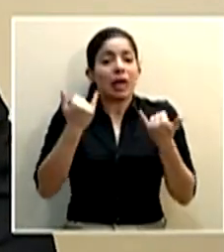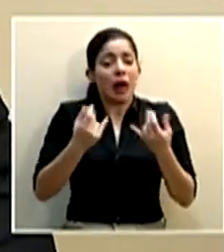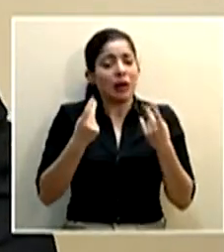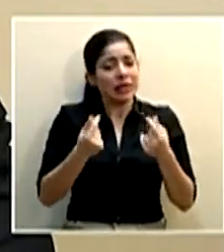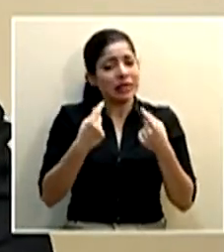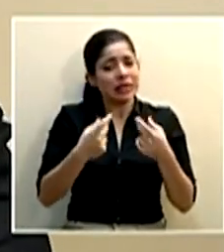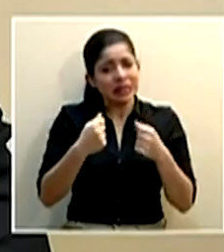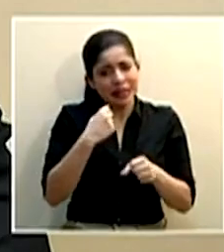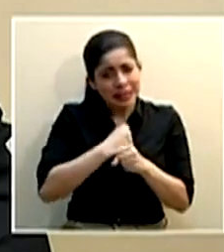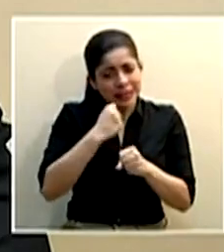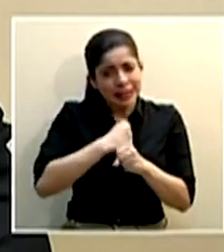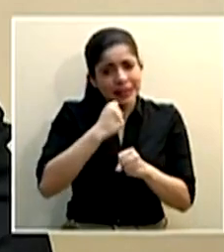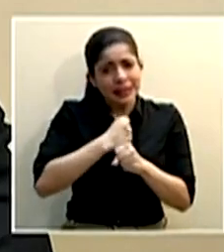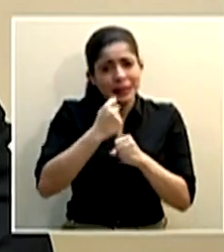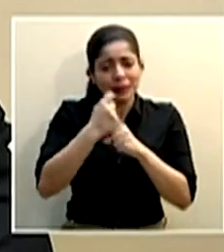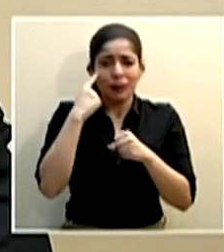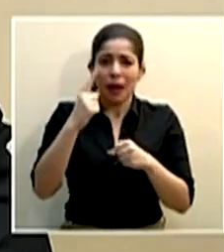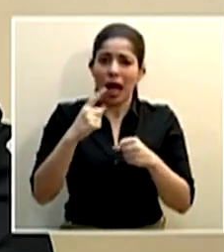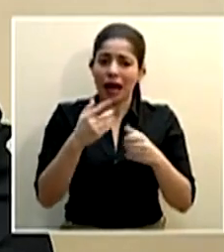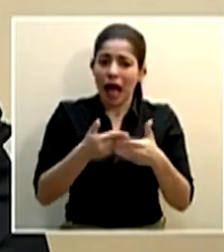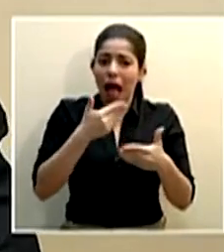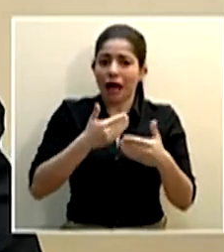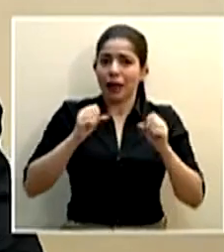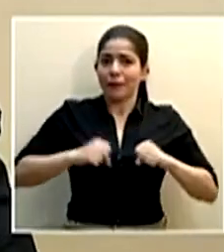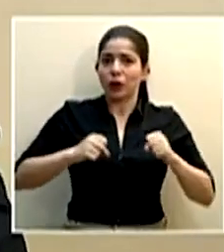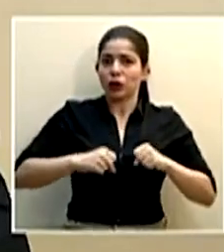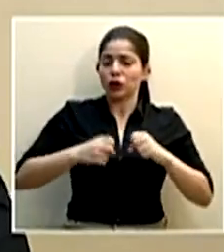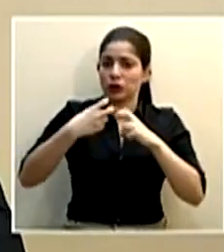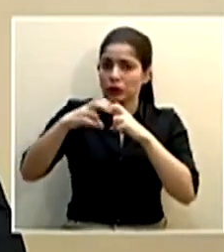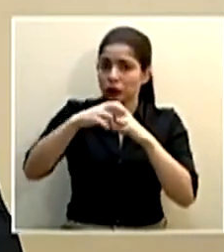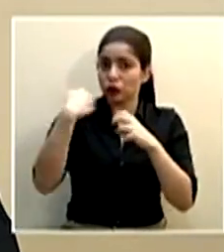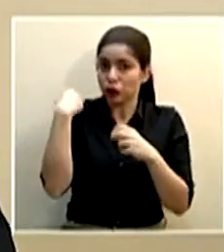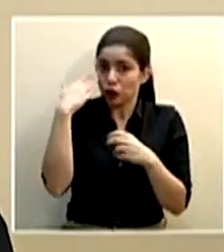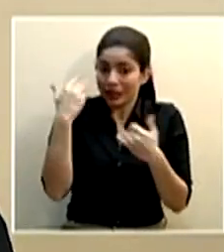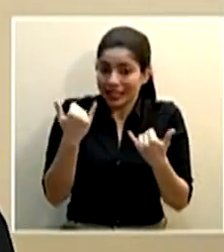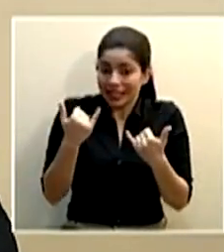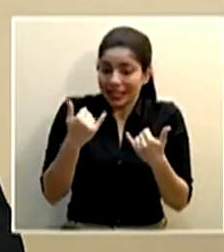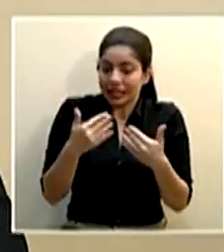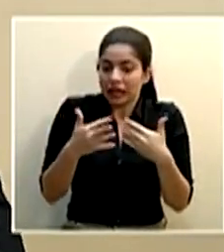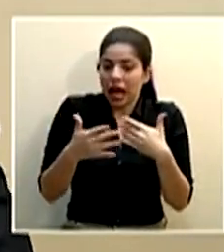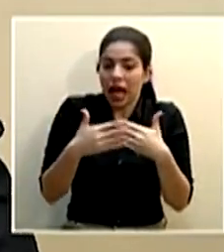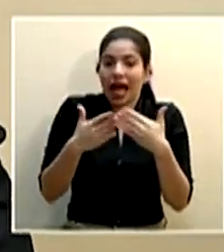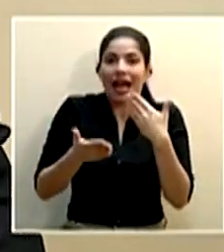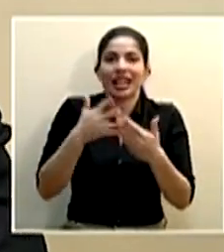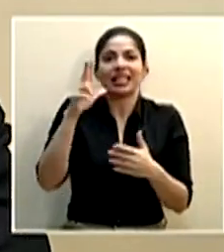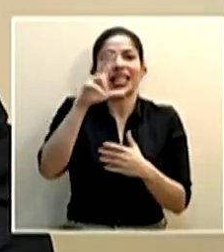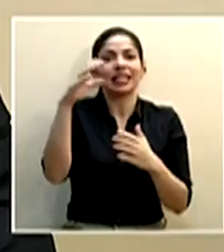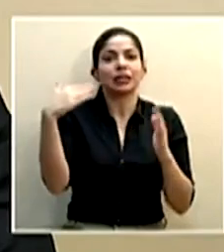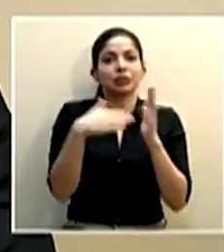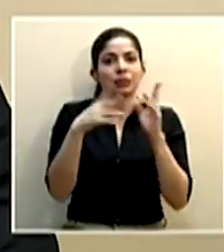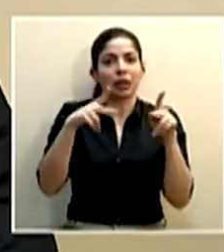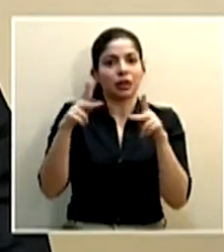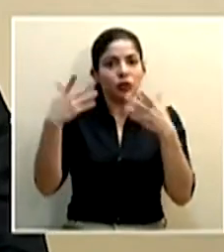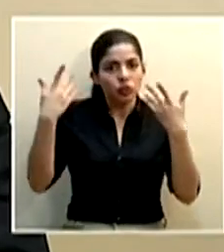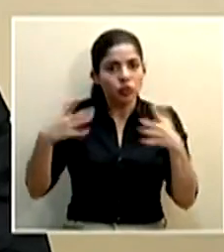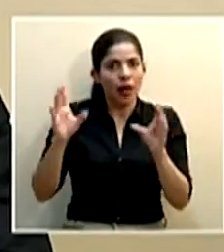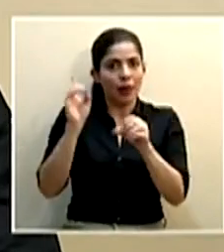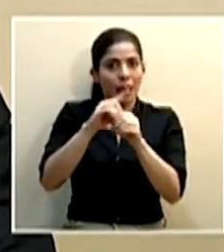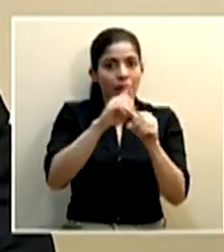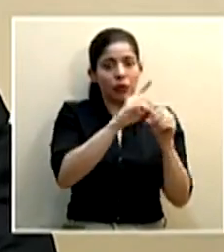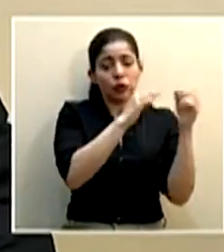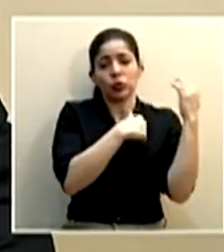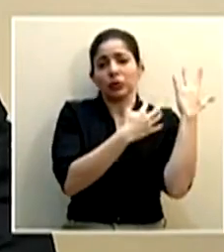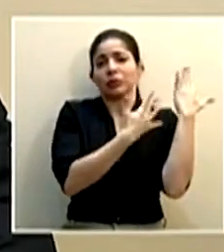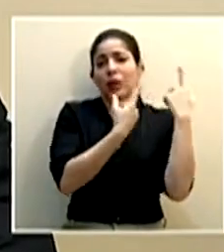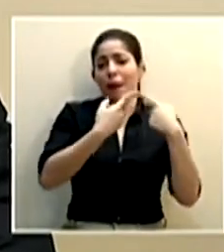para poder hacerlo lo más antes posible. Sé que ya estamos llegando al número de 300 mil personas. Espero que muy